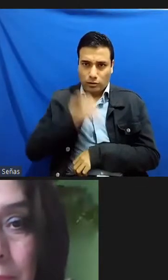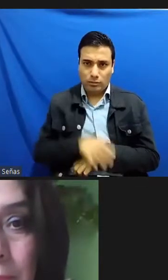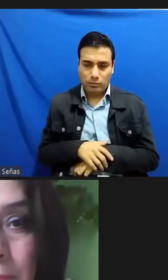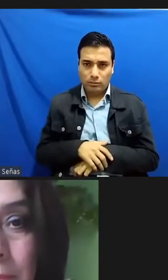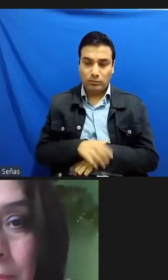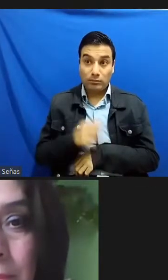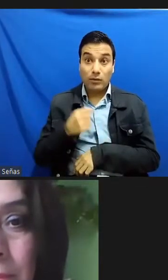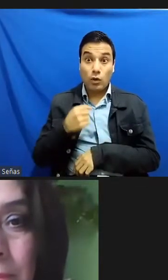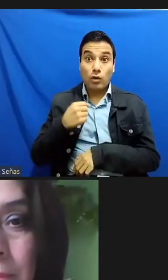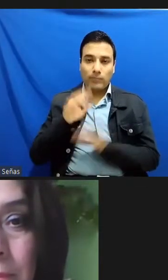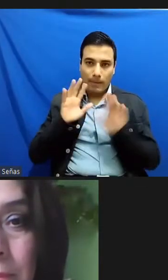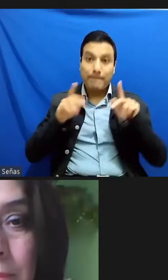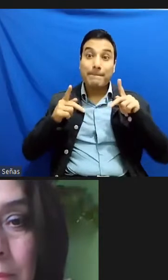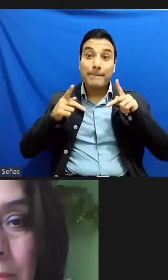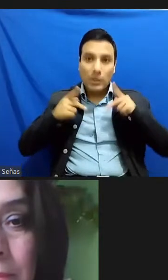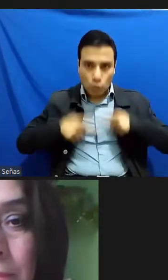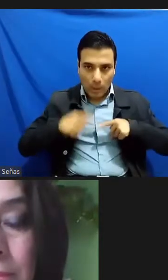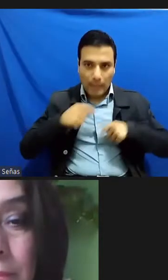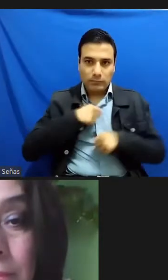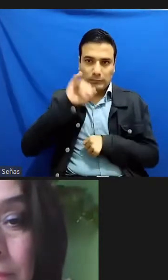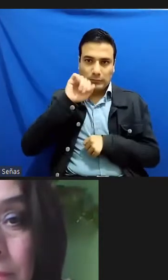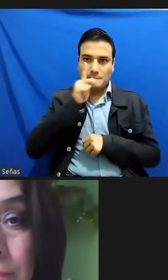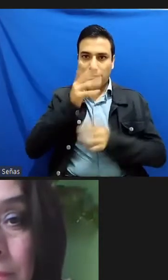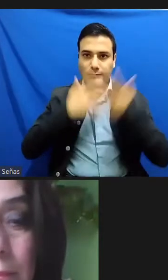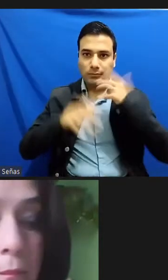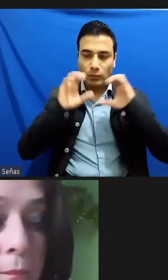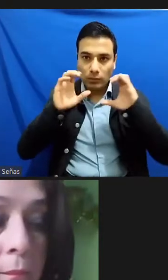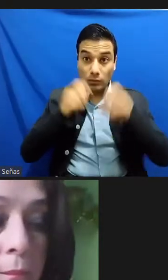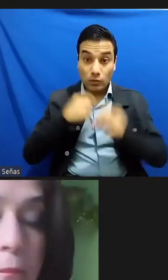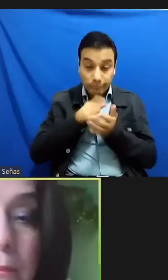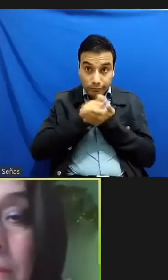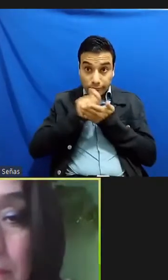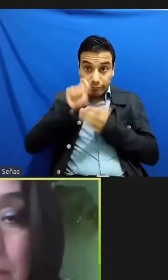yo estoy recogiendo un imaginario sí